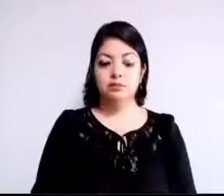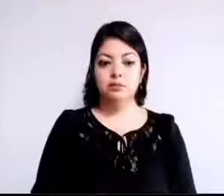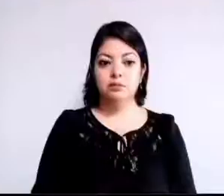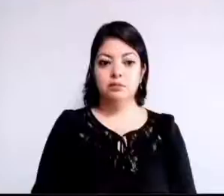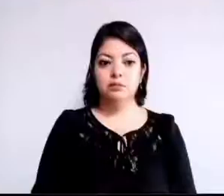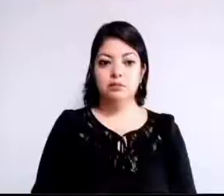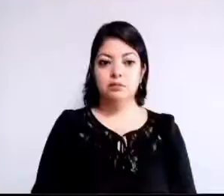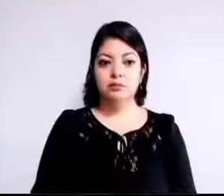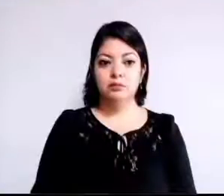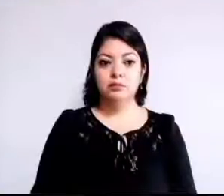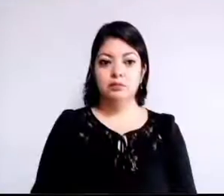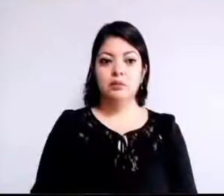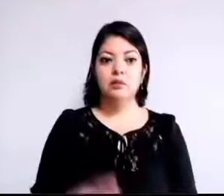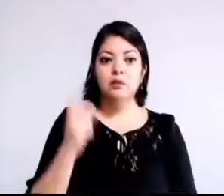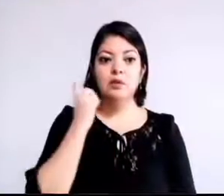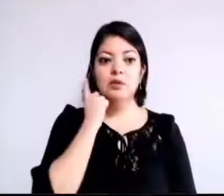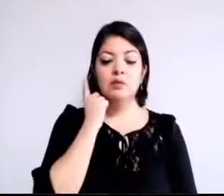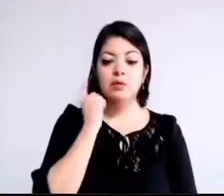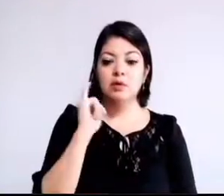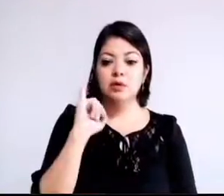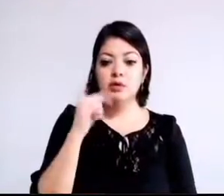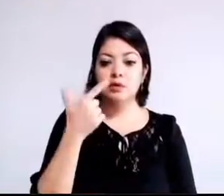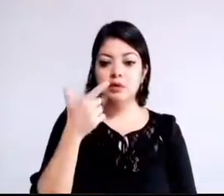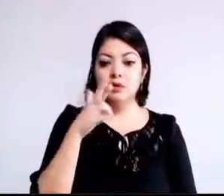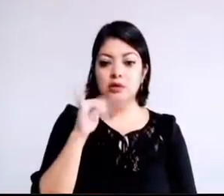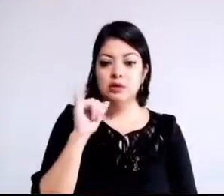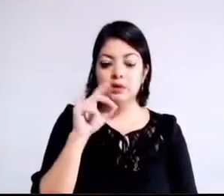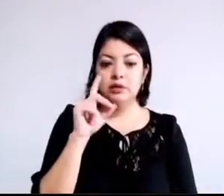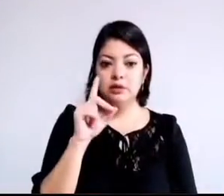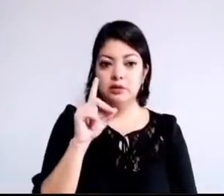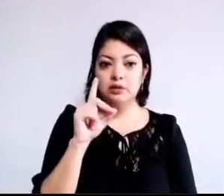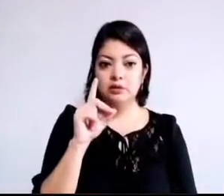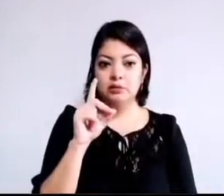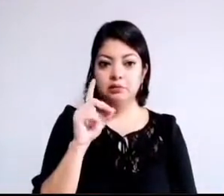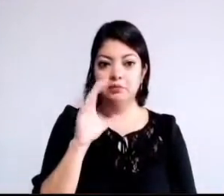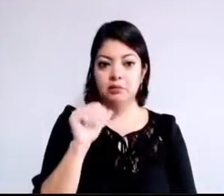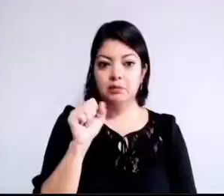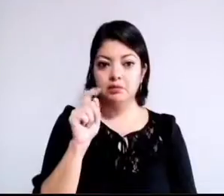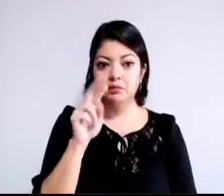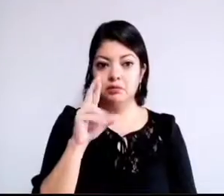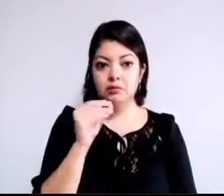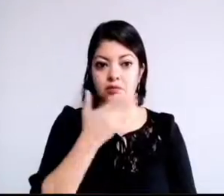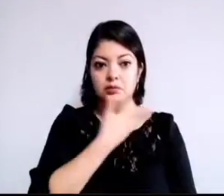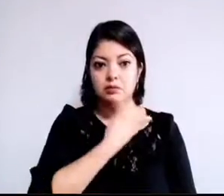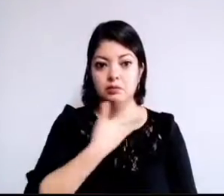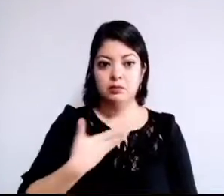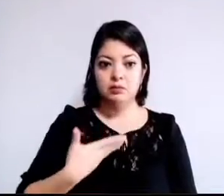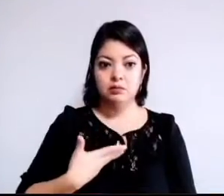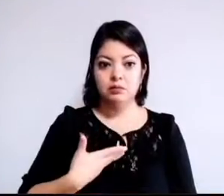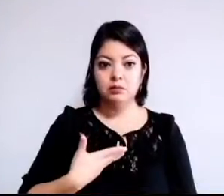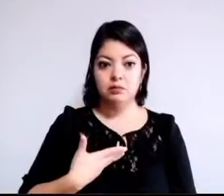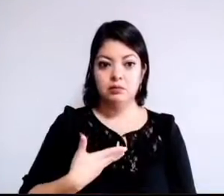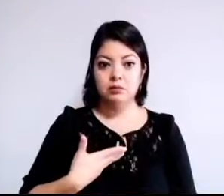Diputada Ingrid Krasopani Shemeleski Castro, Presidenta de la